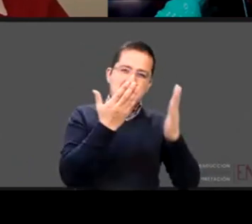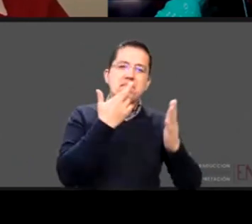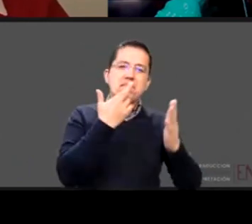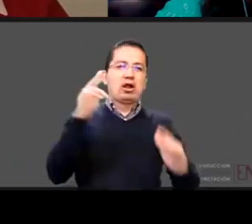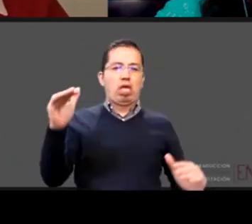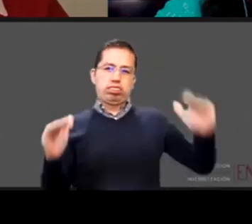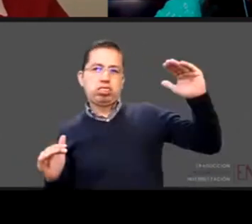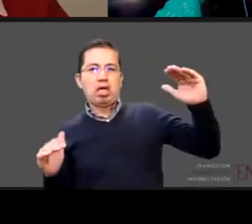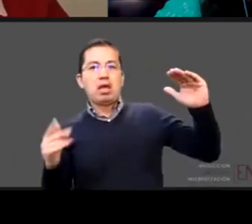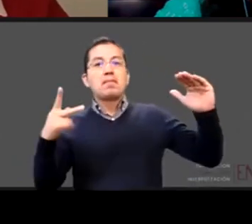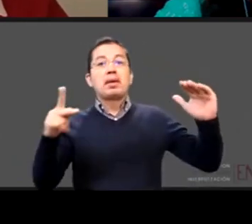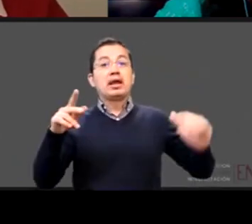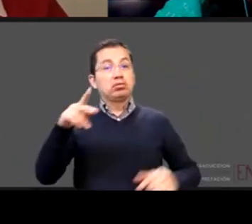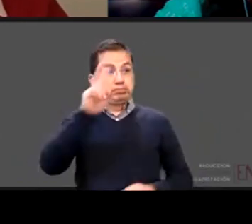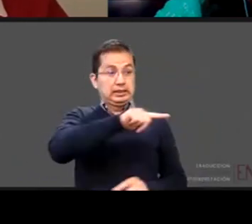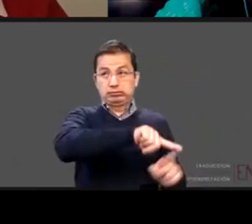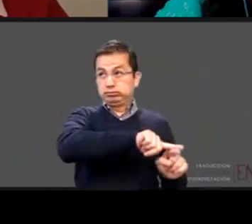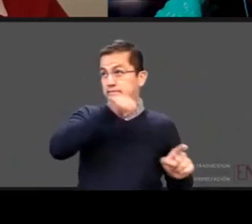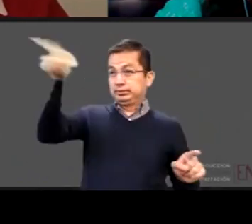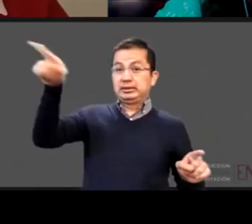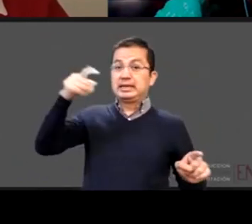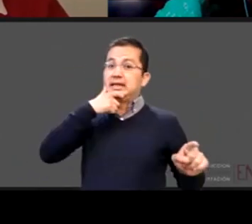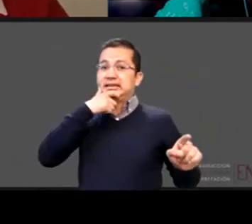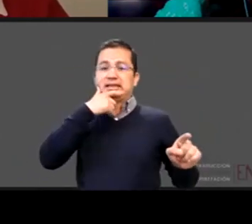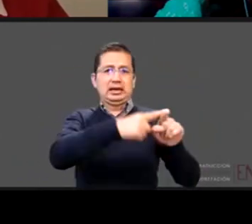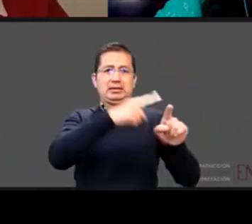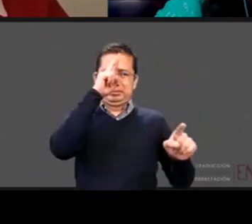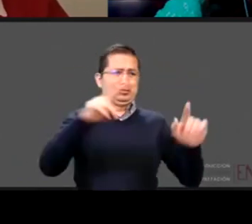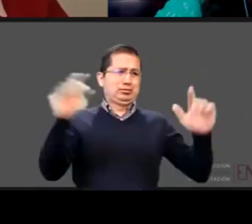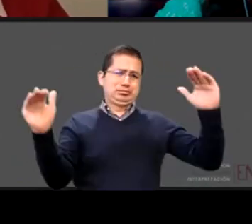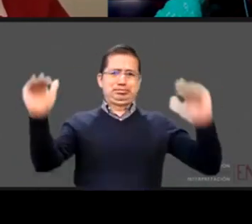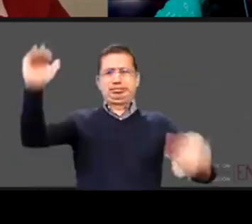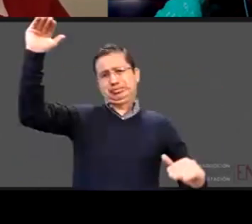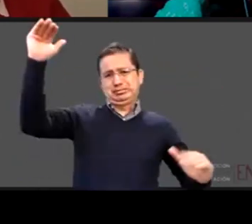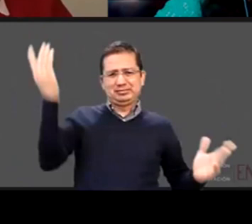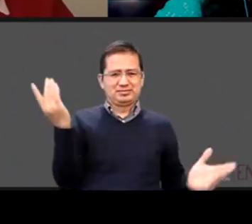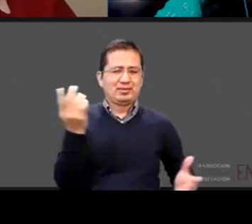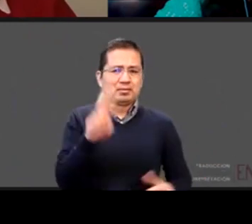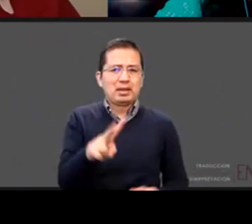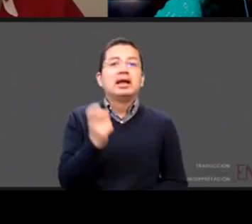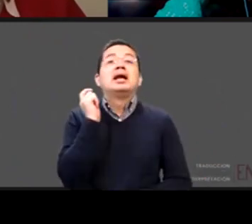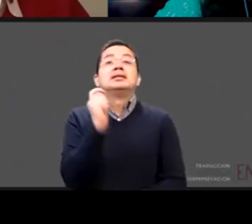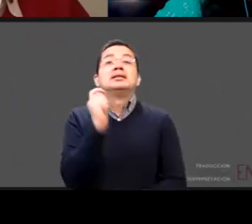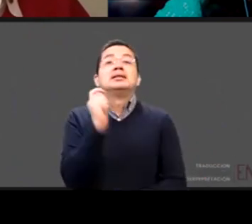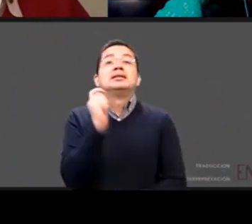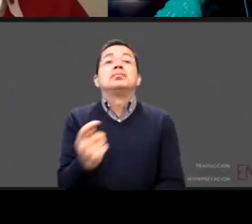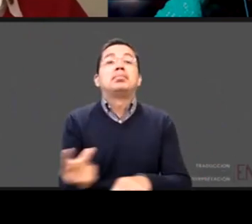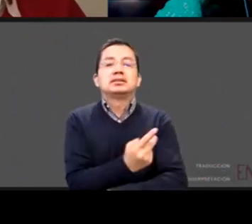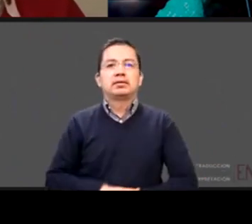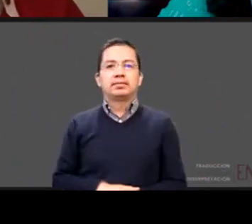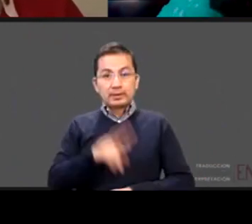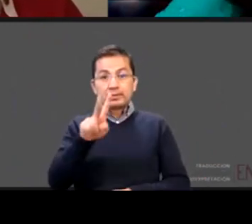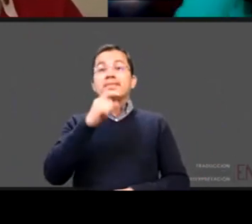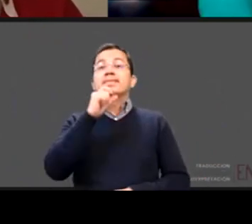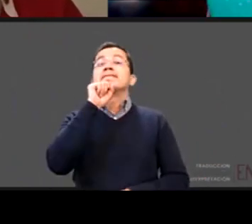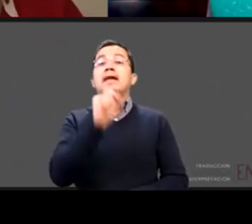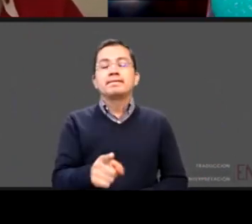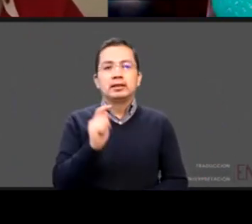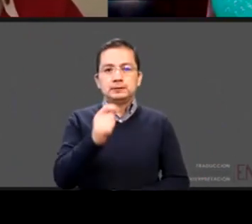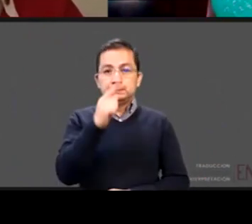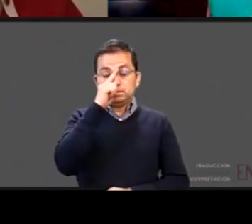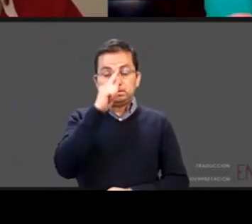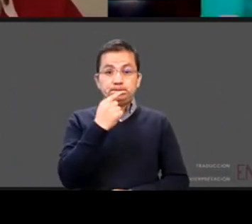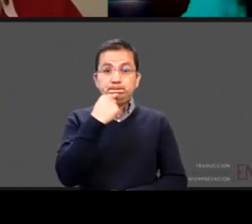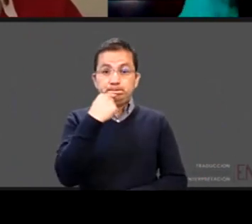cualquiera de los más pobres de Inglaterra entonces ahí también tendremos que ir viendo qué está pasando y no es lo mismo un niño que está llegando a la primaria a aprender